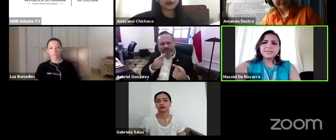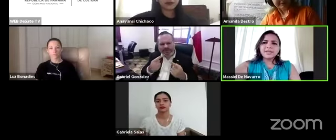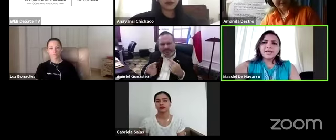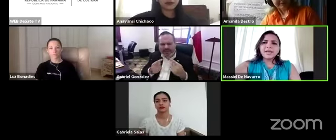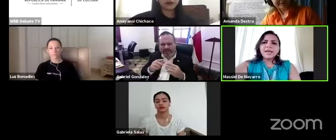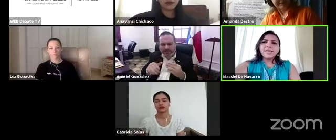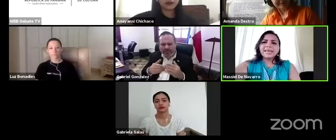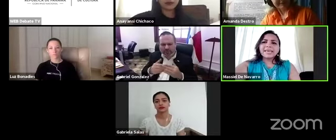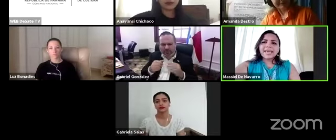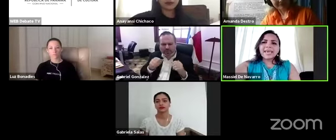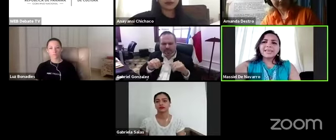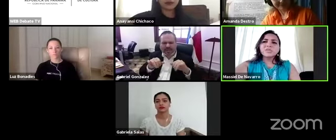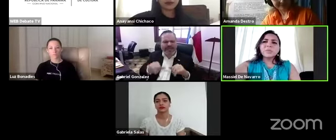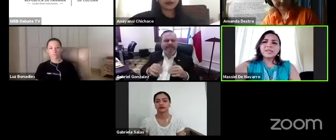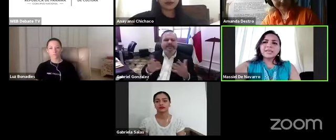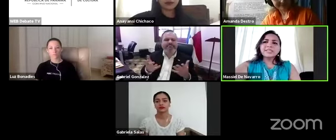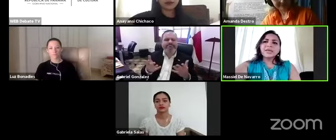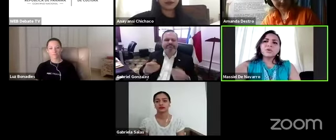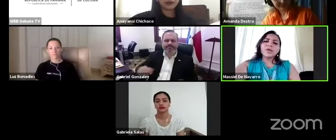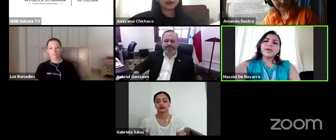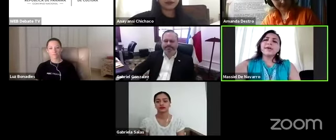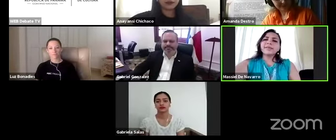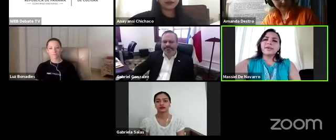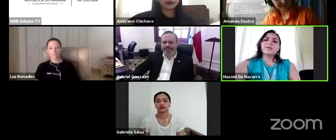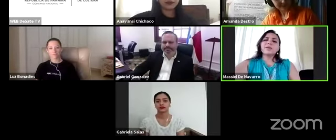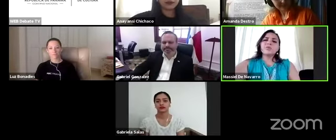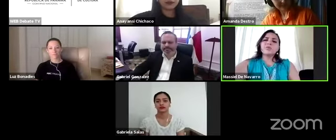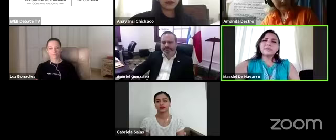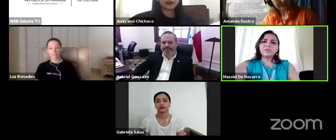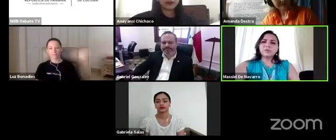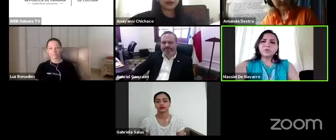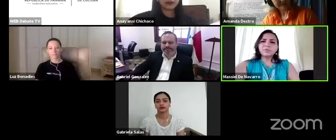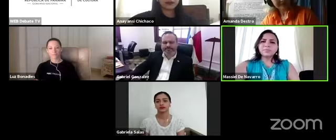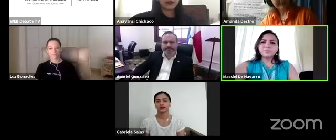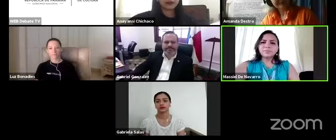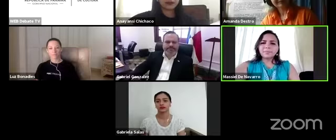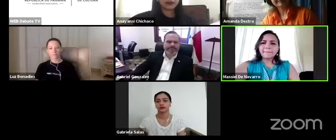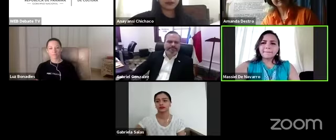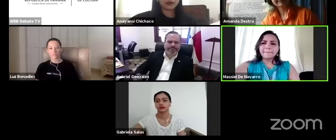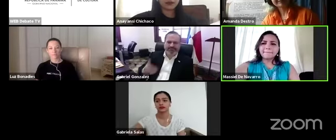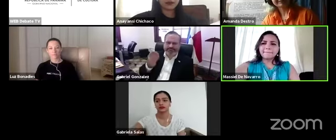ustedes ¿qué experiencia nos queda de este conversatorio?